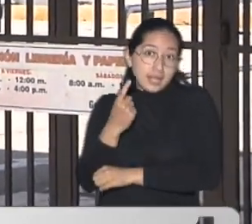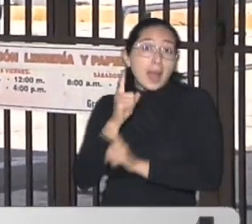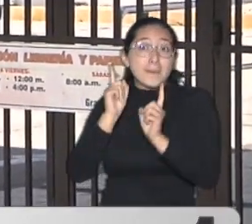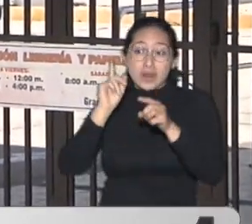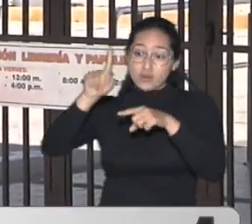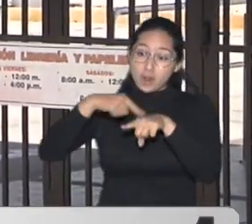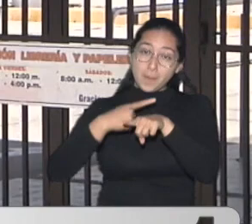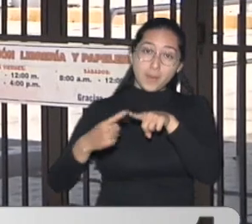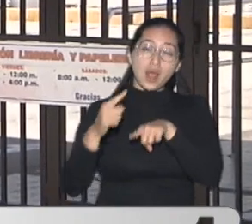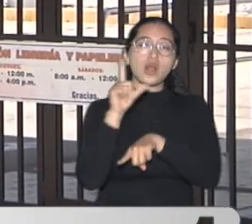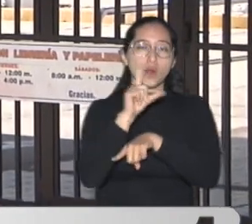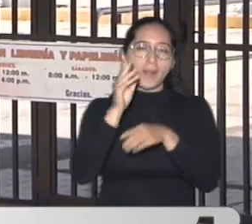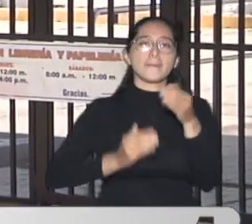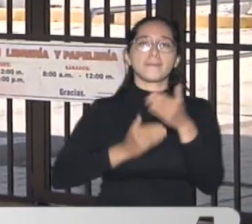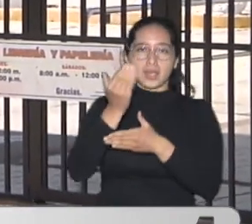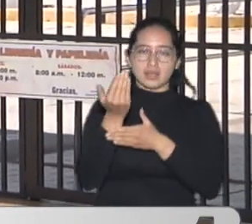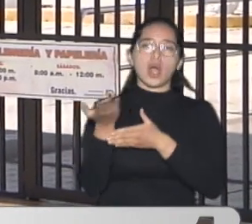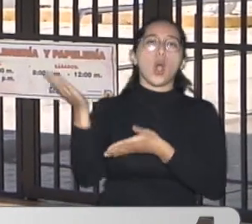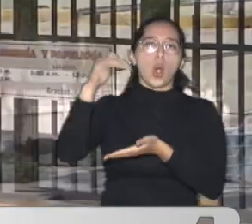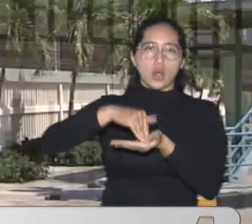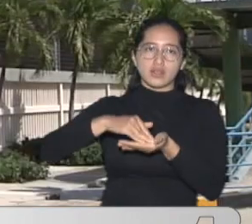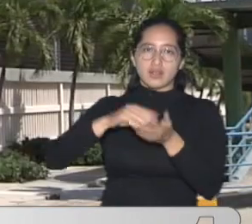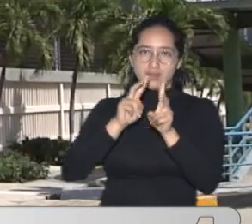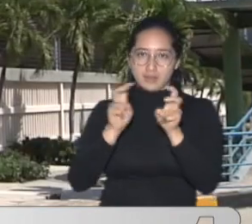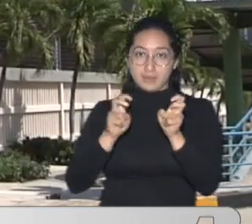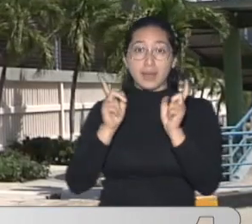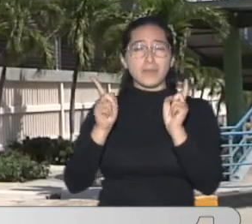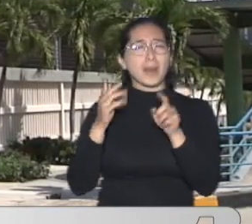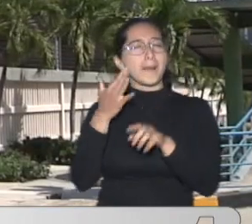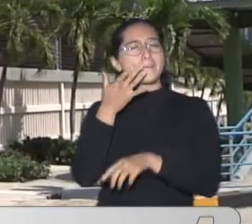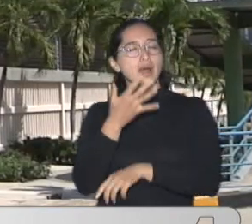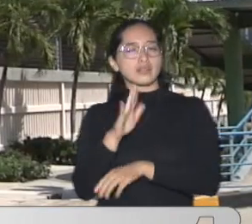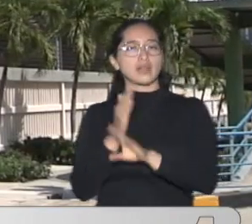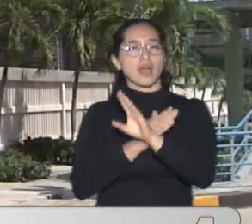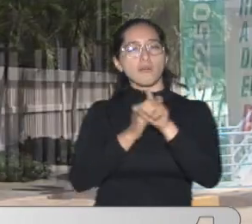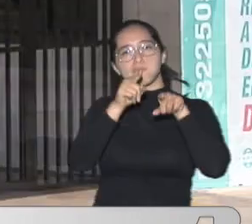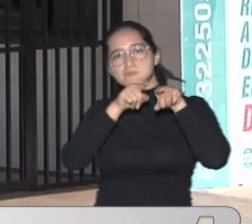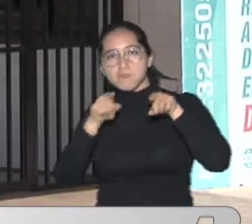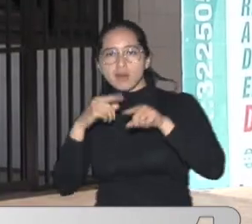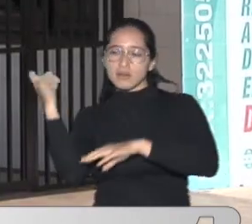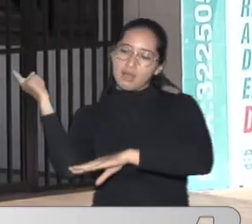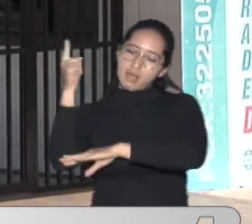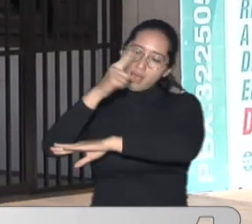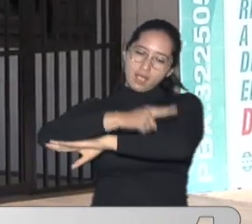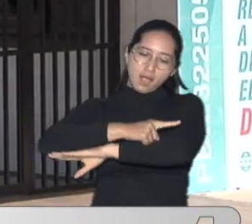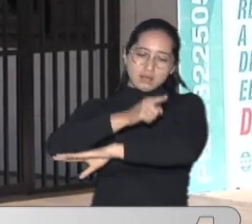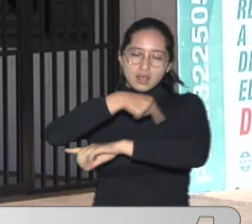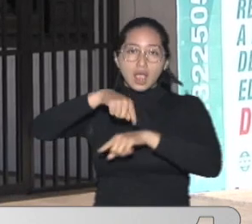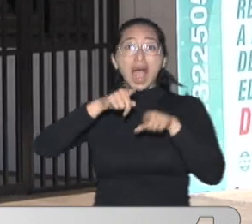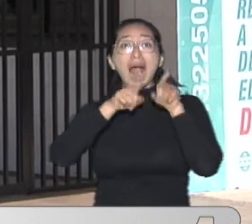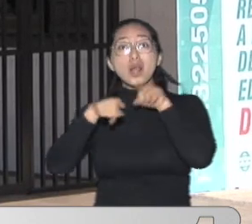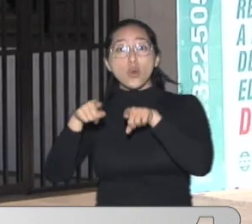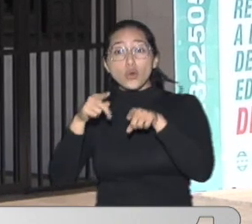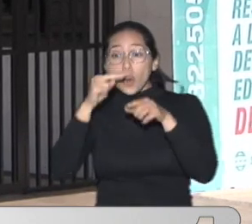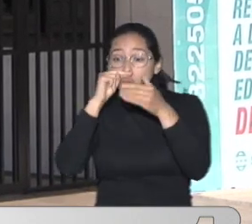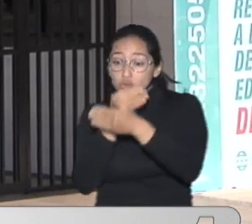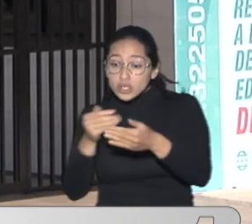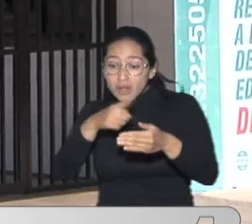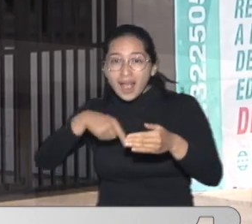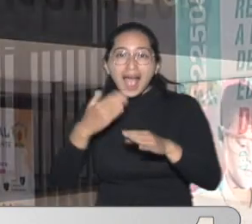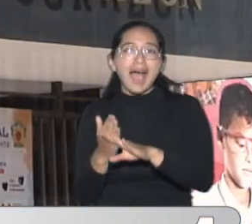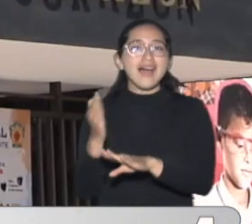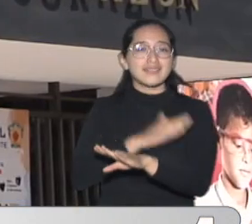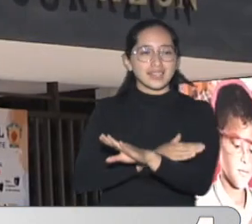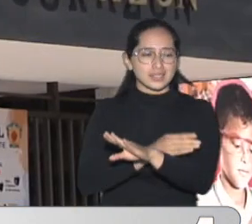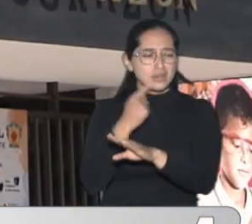padres Están haciendo El reporte La noche anterior O en el transcurso Del día Y algunos estudiantes Han tenido contacto Con personas Portadoras